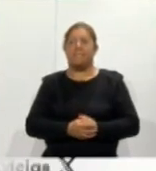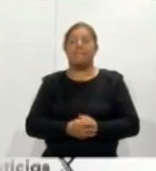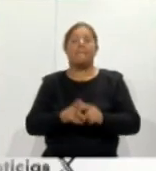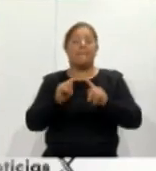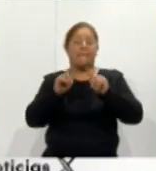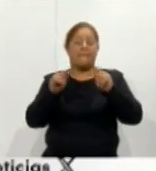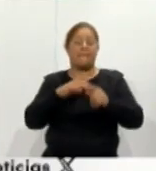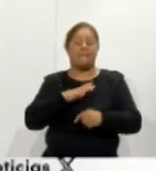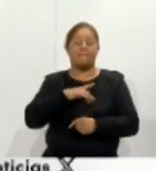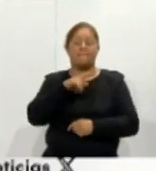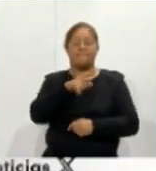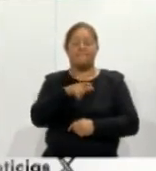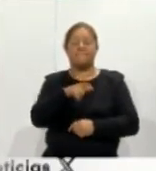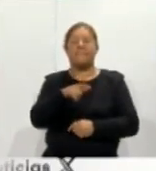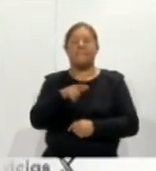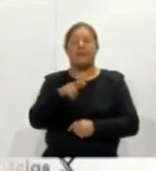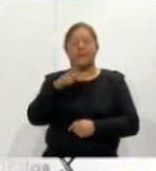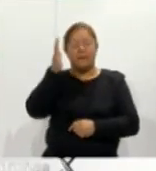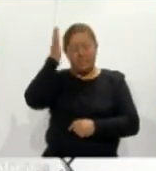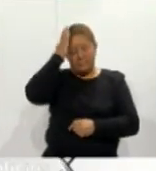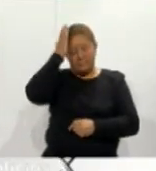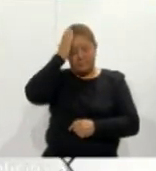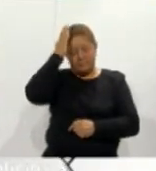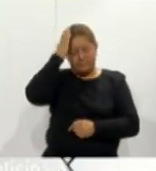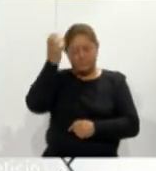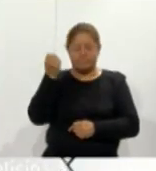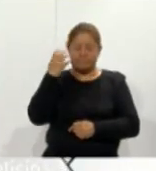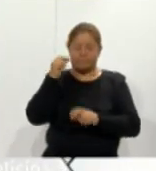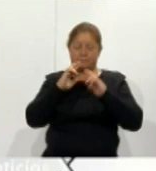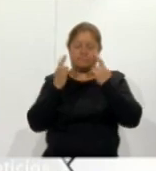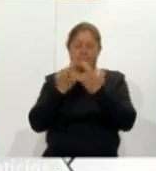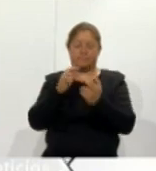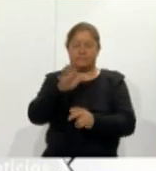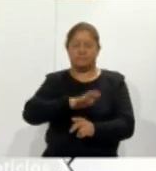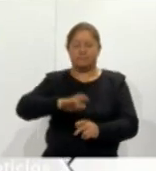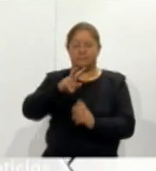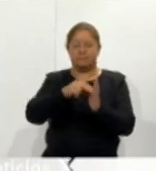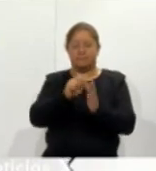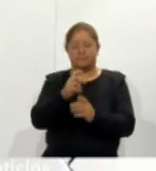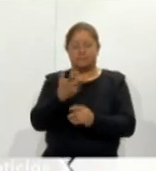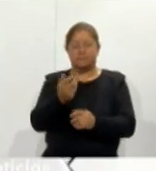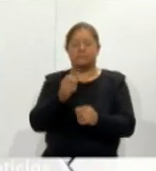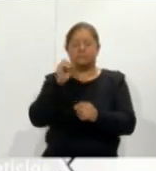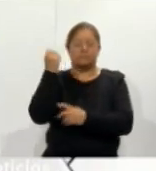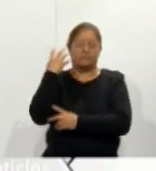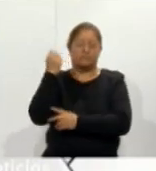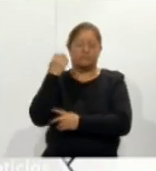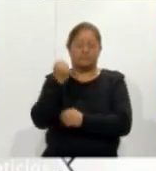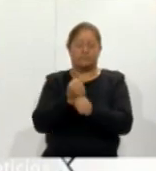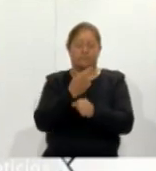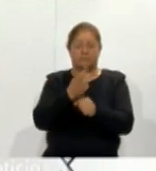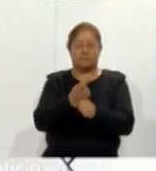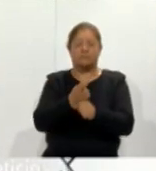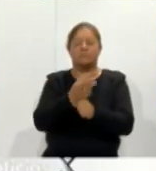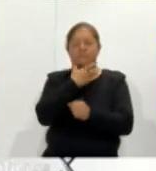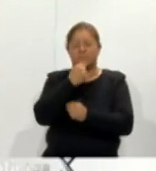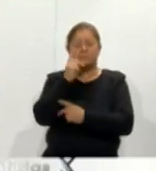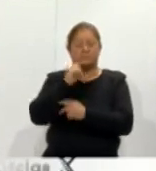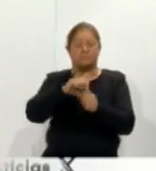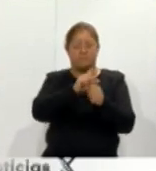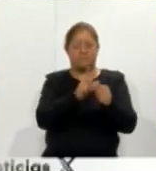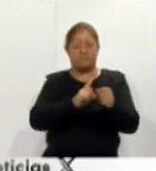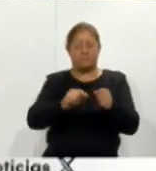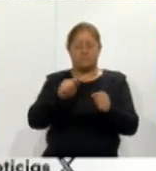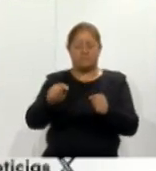Tlaxcala fue sede de la primera reunión regional Zona Centro 2024 de la Conferencia Nacional de Secretarias y Secretarios de Seguridad Pública en la que